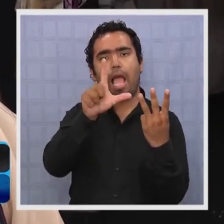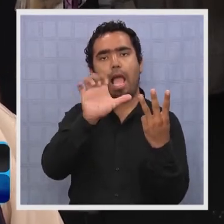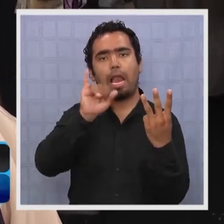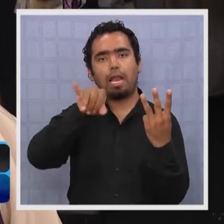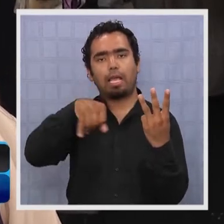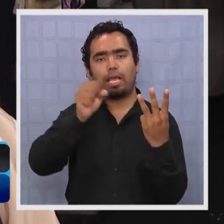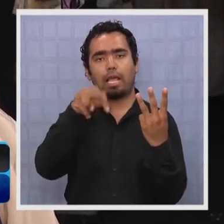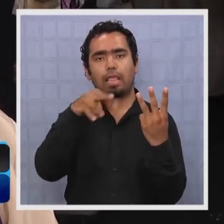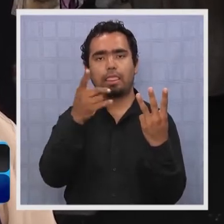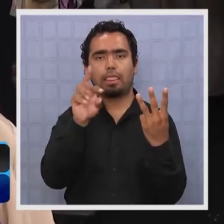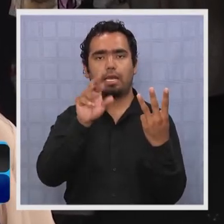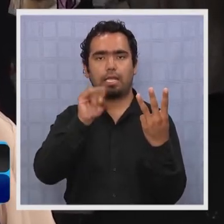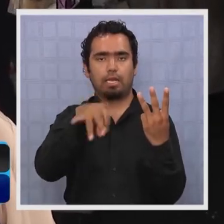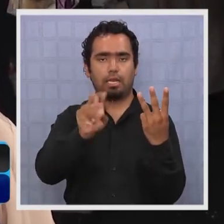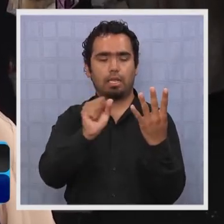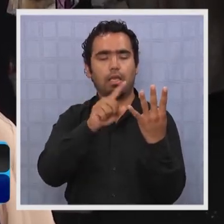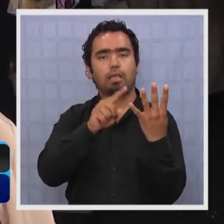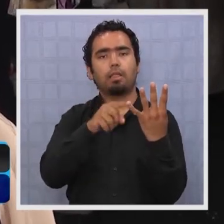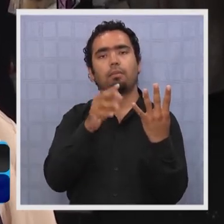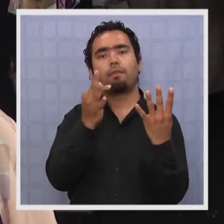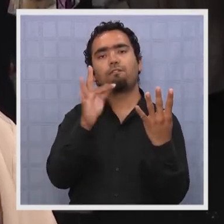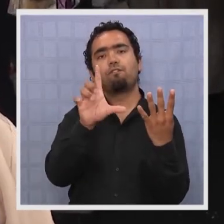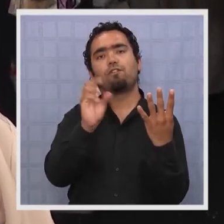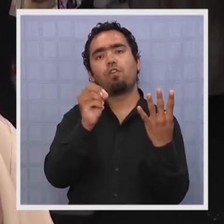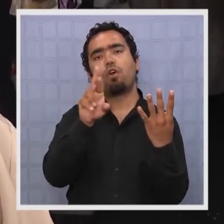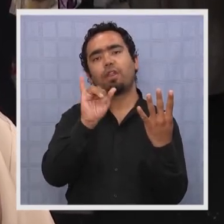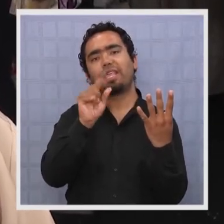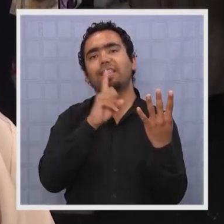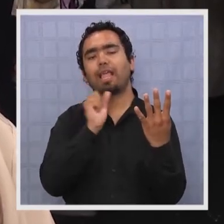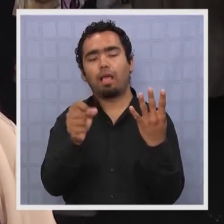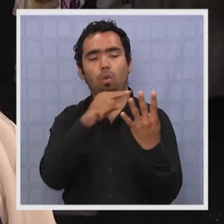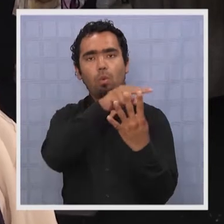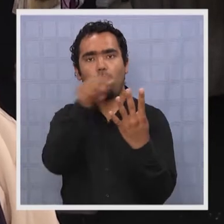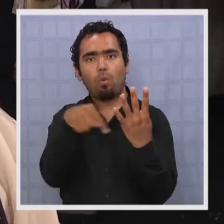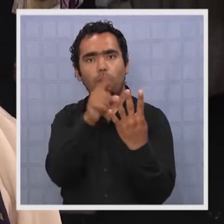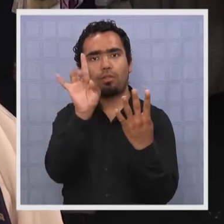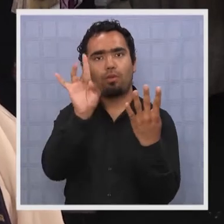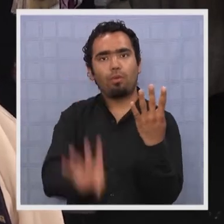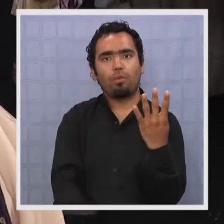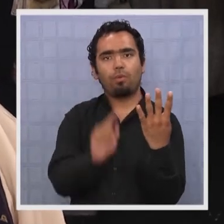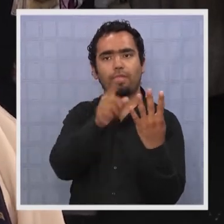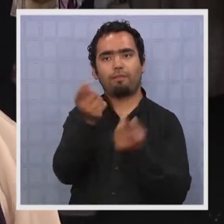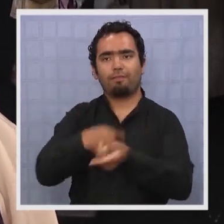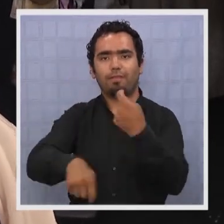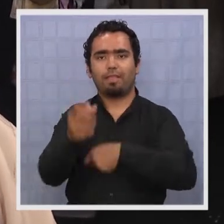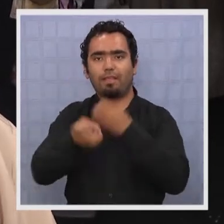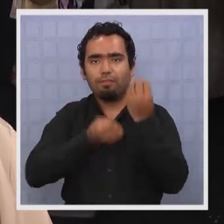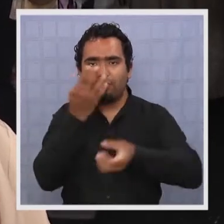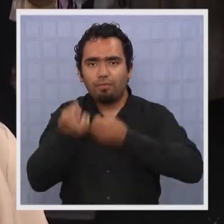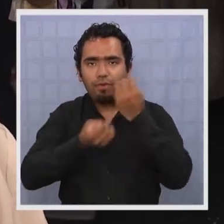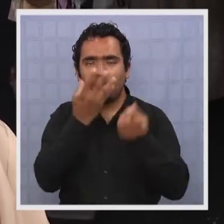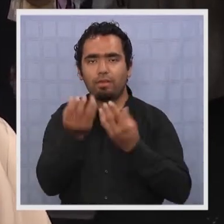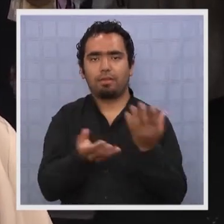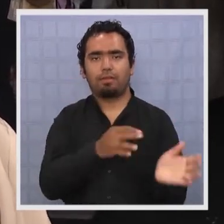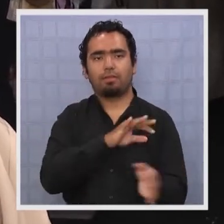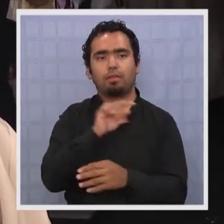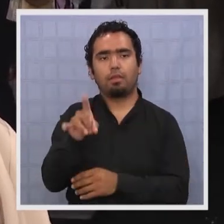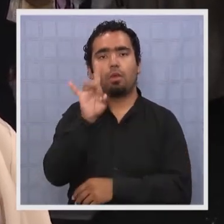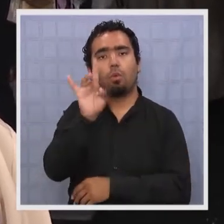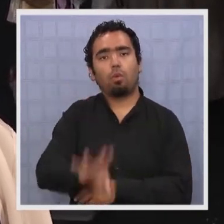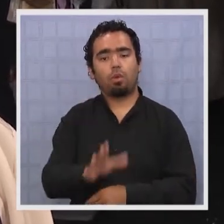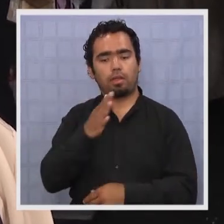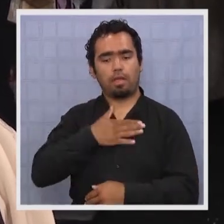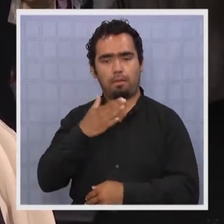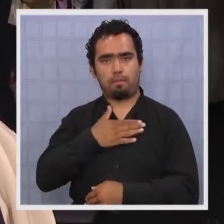señora Alejandrina y la señora Florita. Las únicas cuatro florerías en Iquique existentes y la